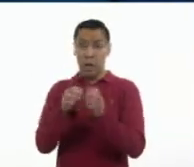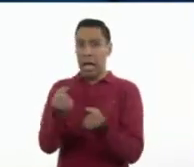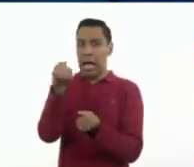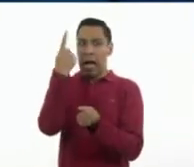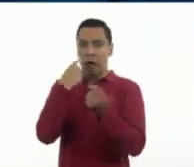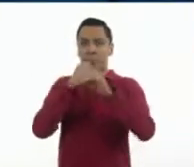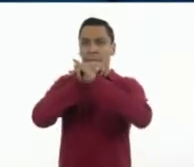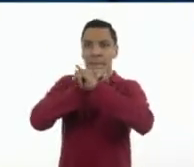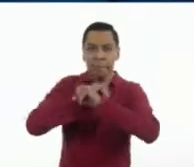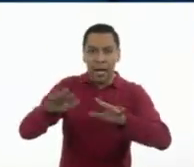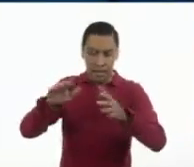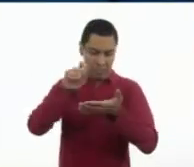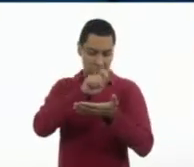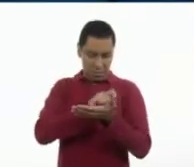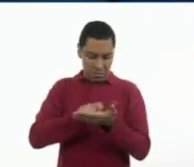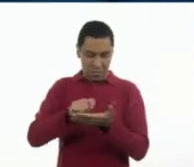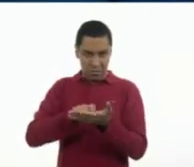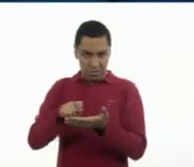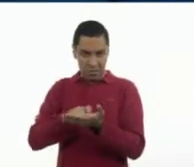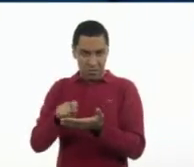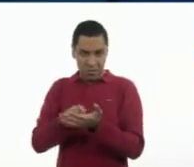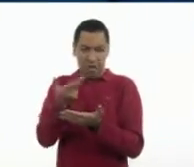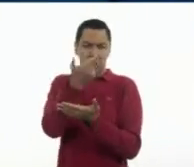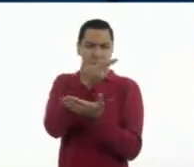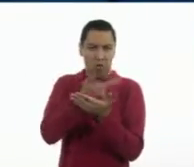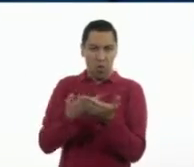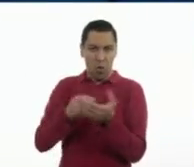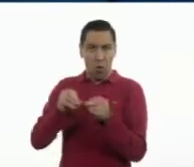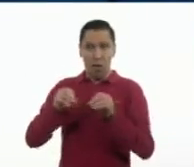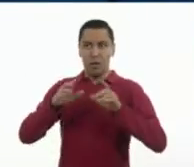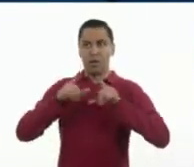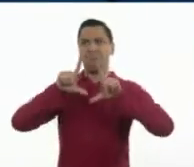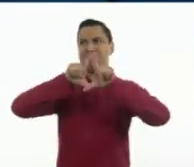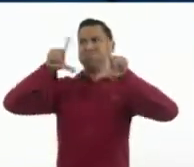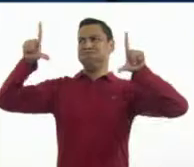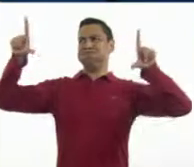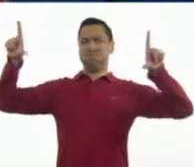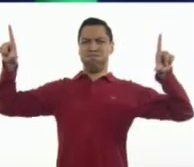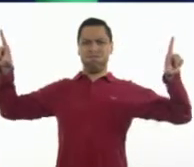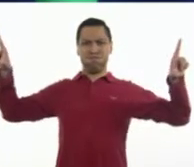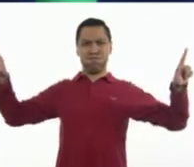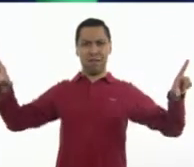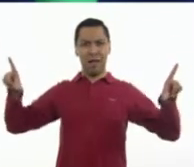esos que ofrecen un servicio o un producto, hasta los grandes espectaculares.